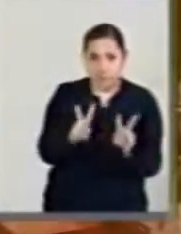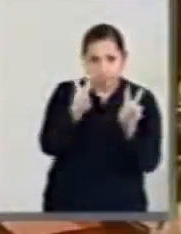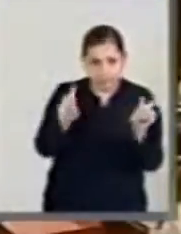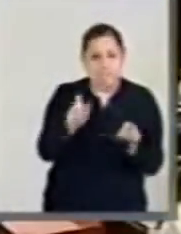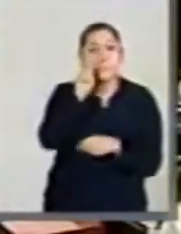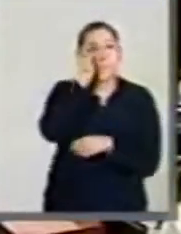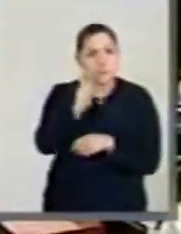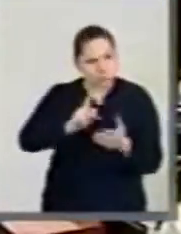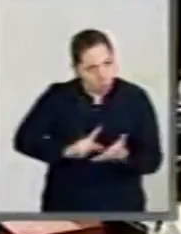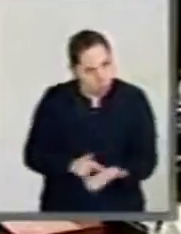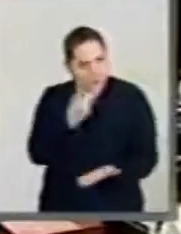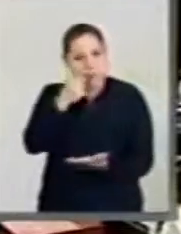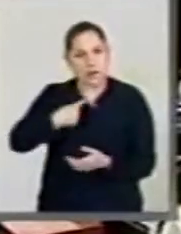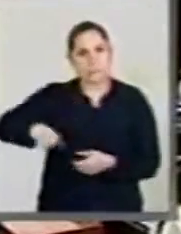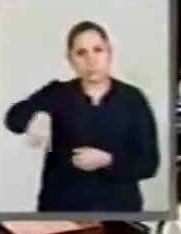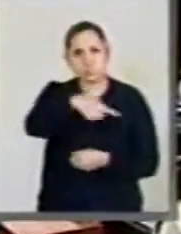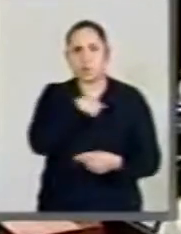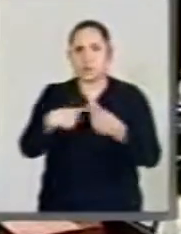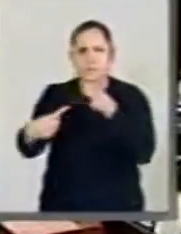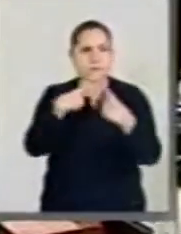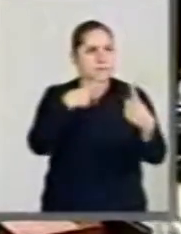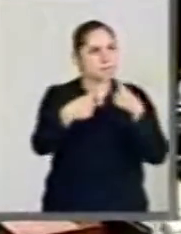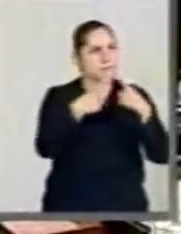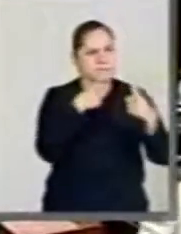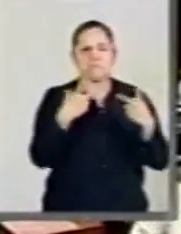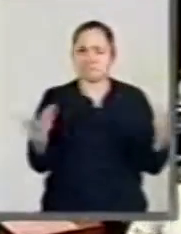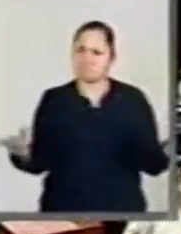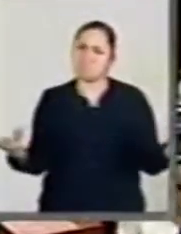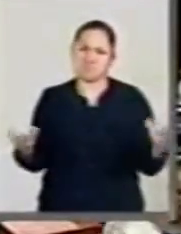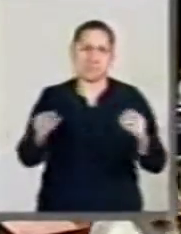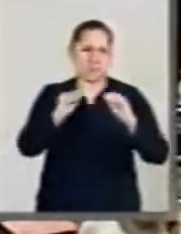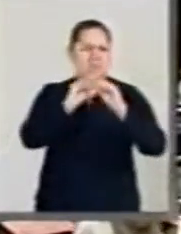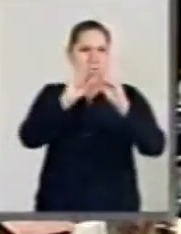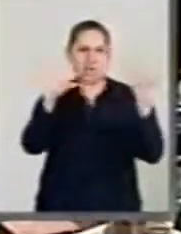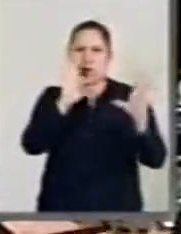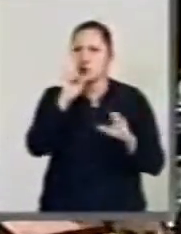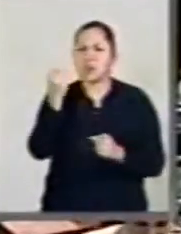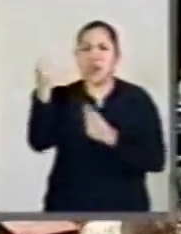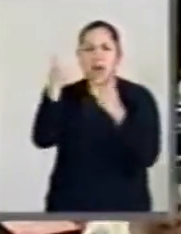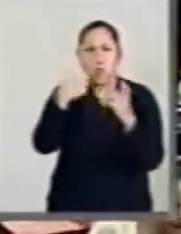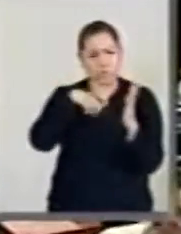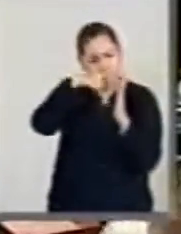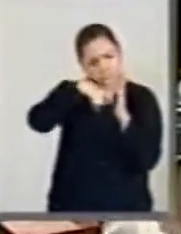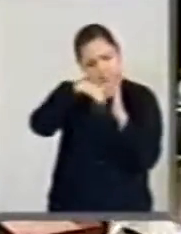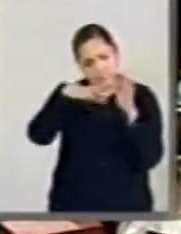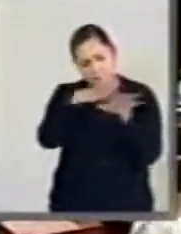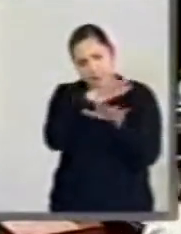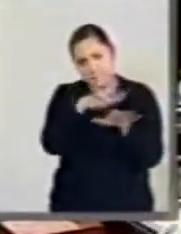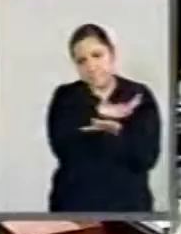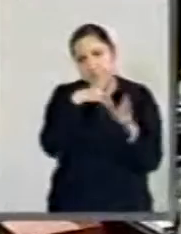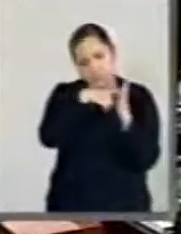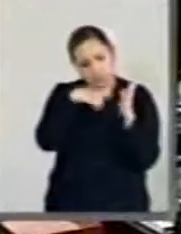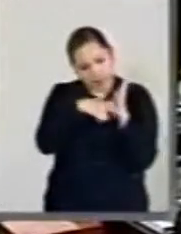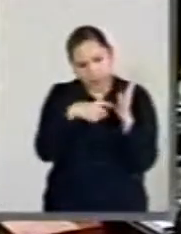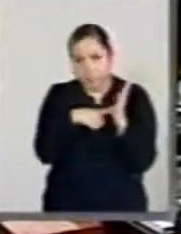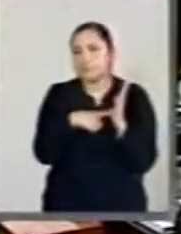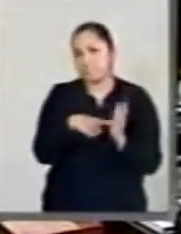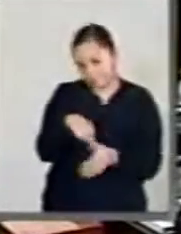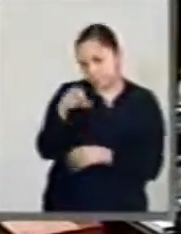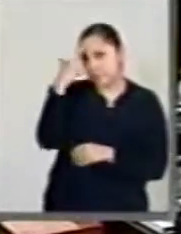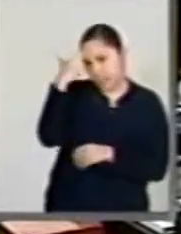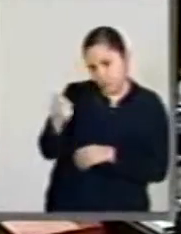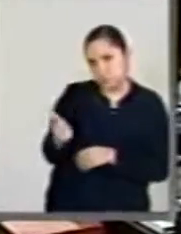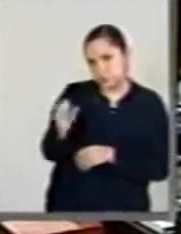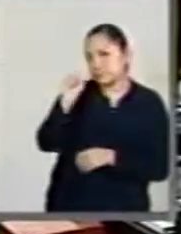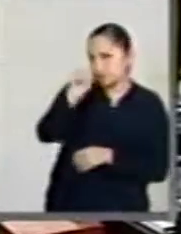Aquí va a ser muy claro y va a haber quienes, a pesar de que les corrigen la plana, sólo van a decir es a favor o en